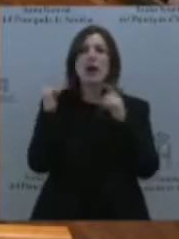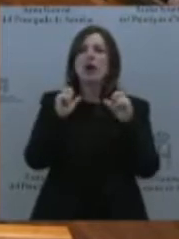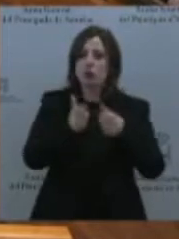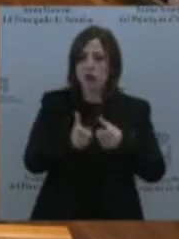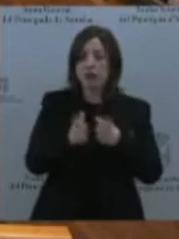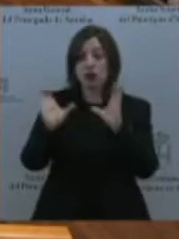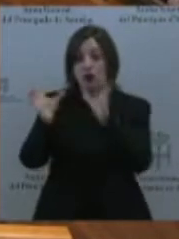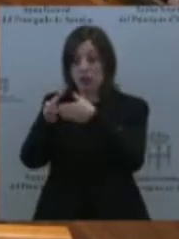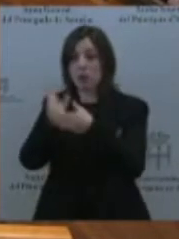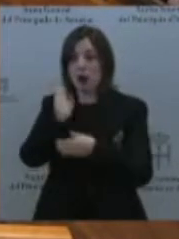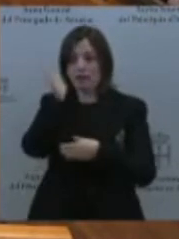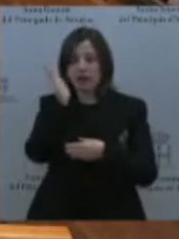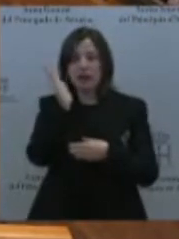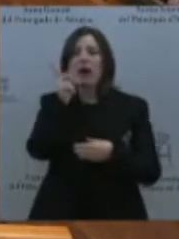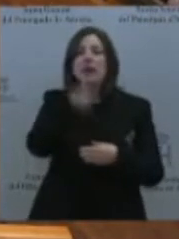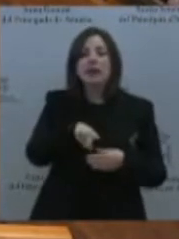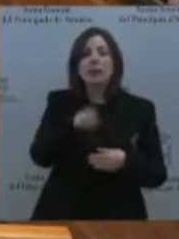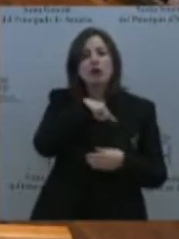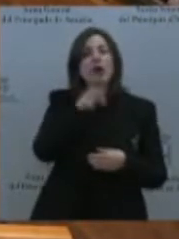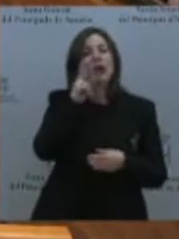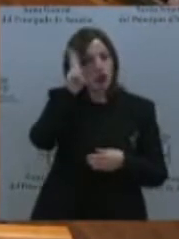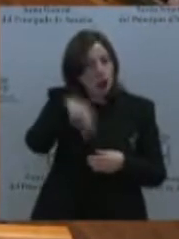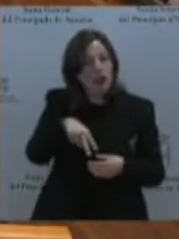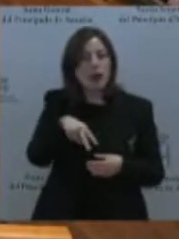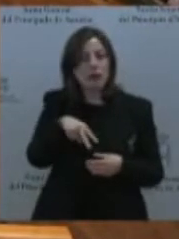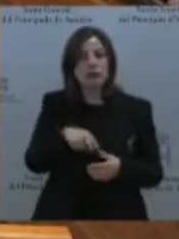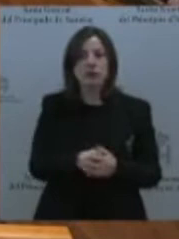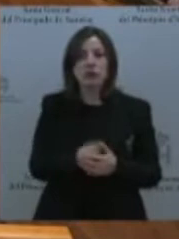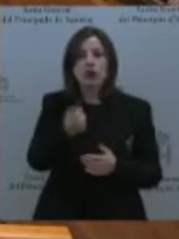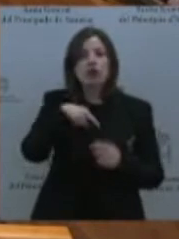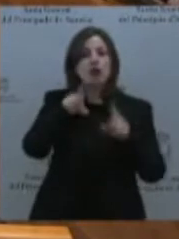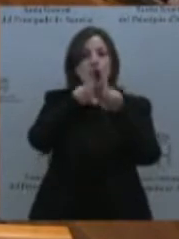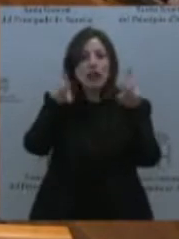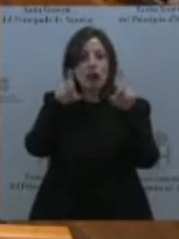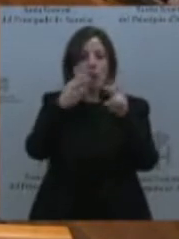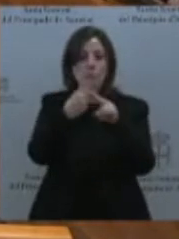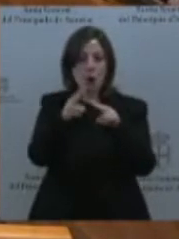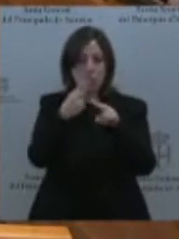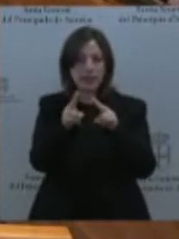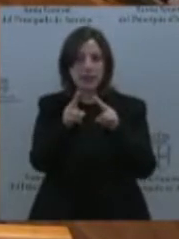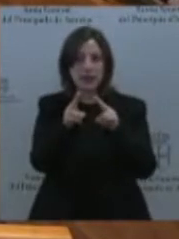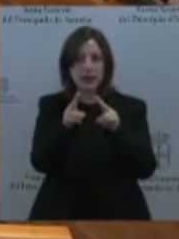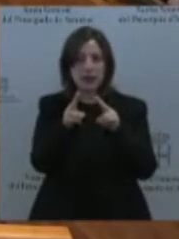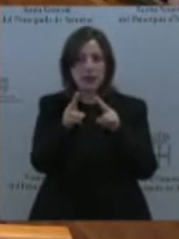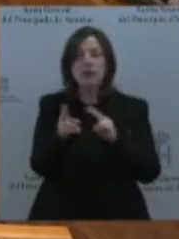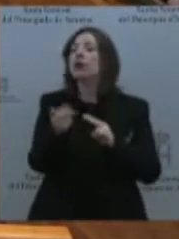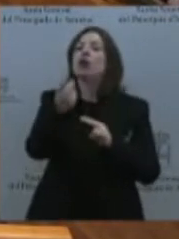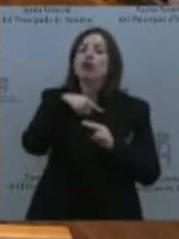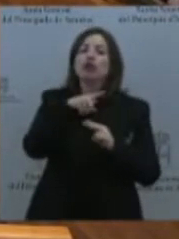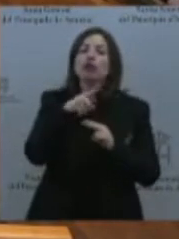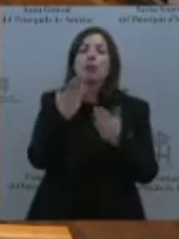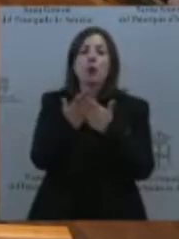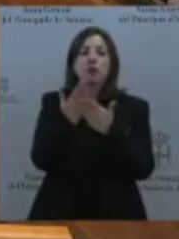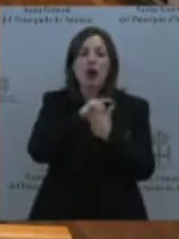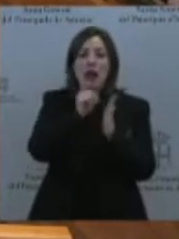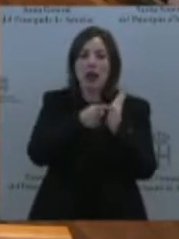tenemos que reconocer que somos una organización política, la organización política que presentó una proposición no de ley para que se les pagara el lucro cesante